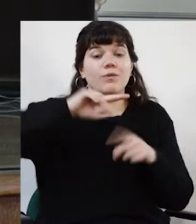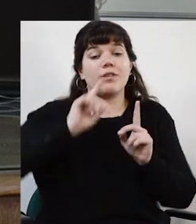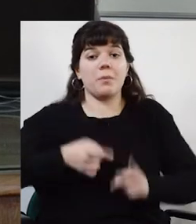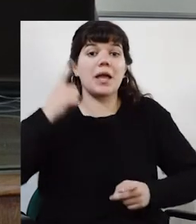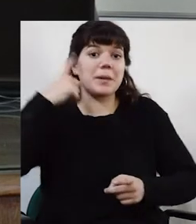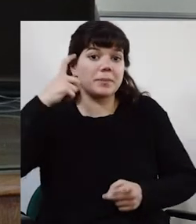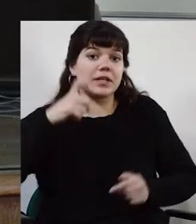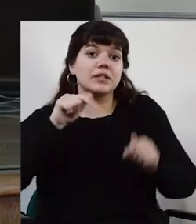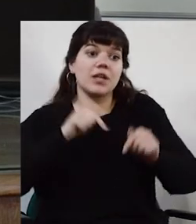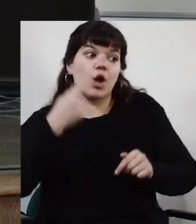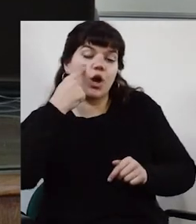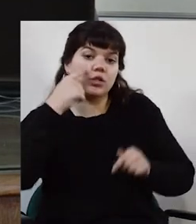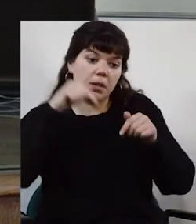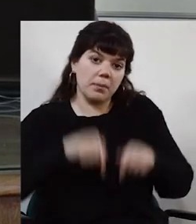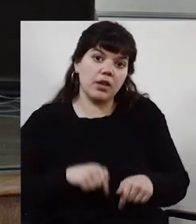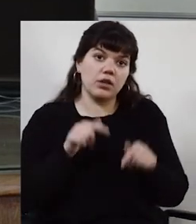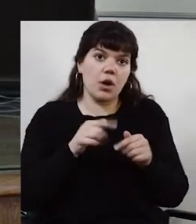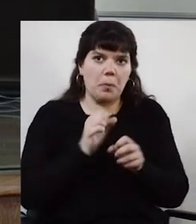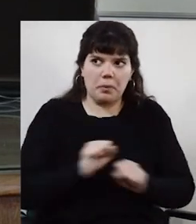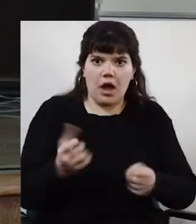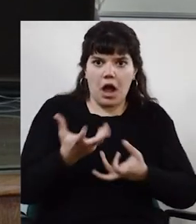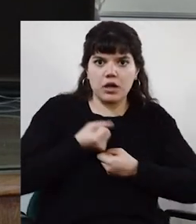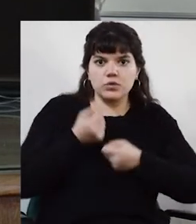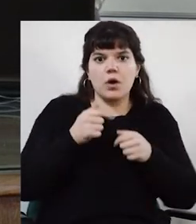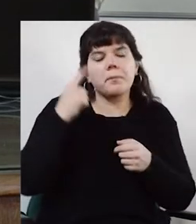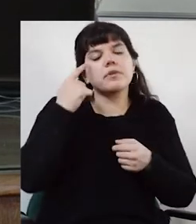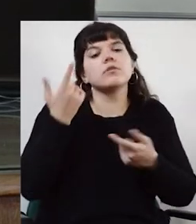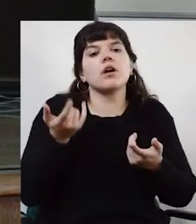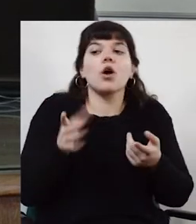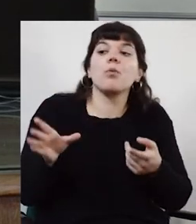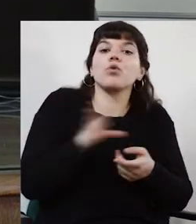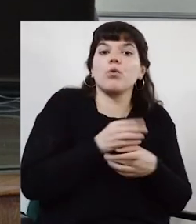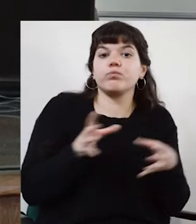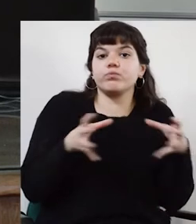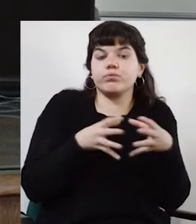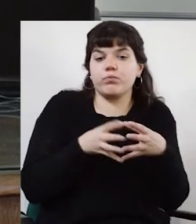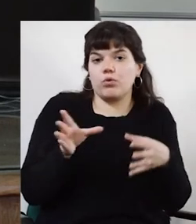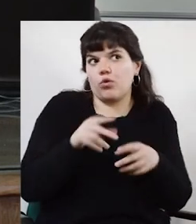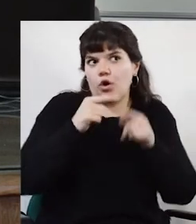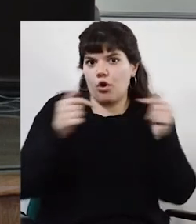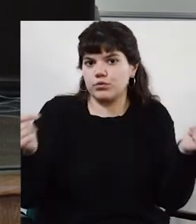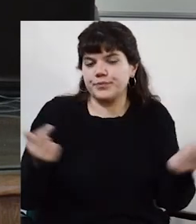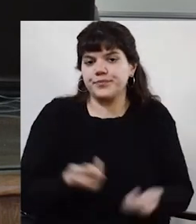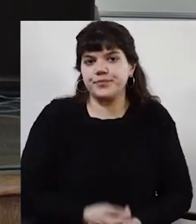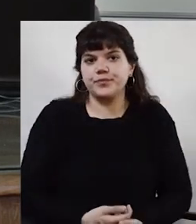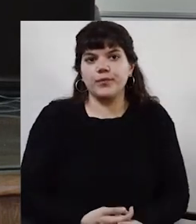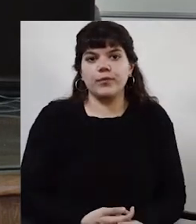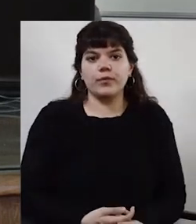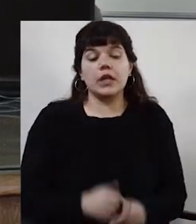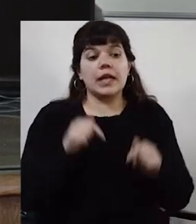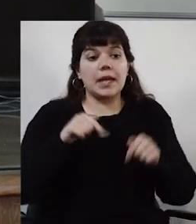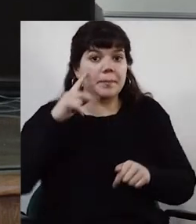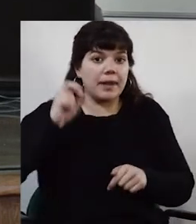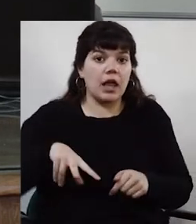y con su conocimiento seguramente nos van a ayudar a pensar todos juntos todo esto. Este